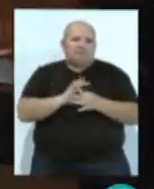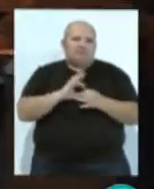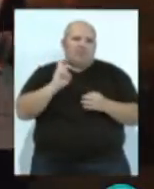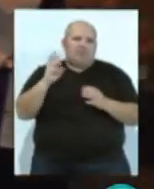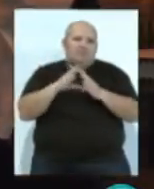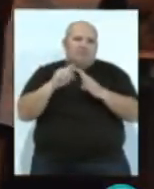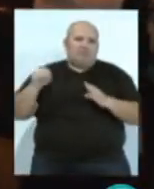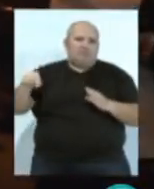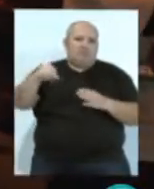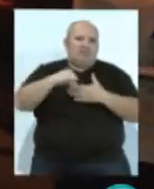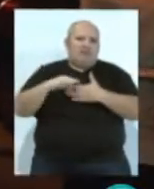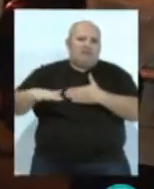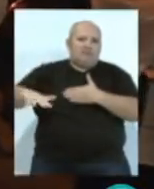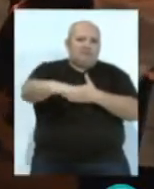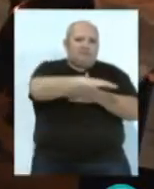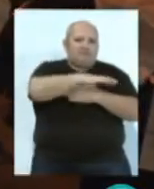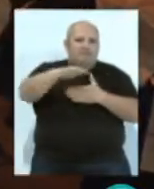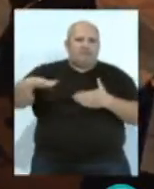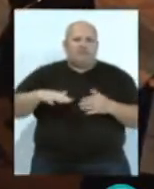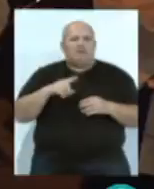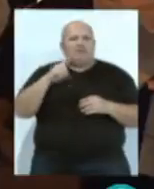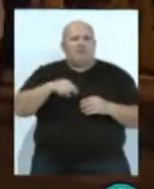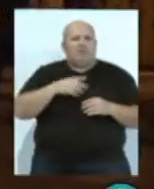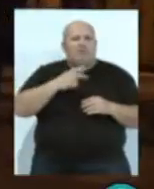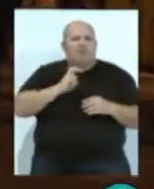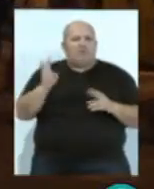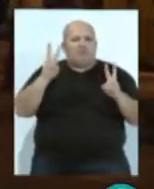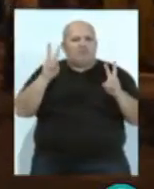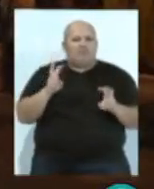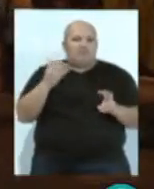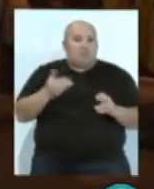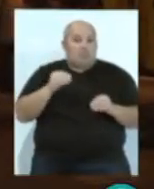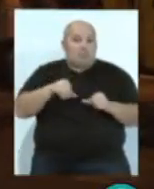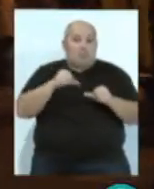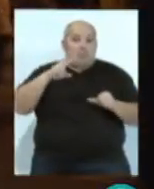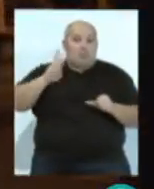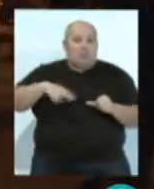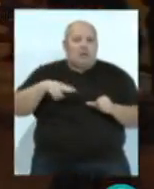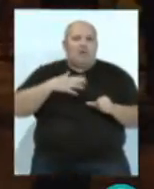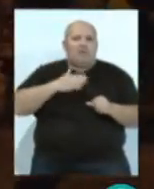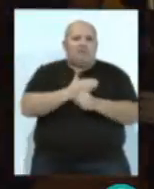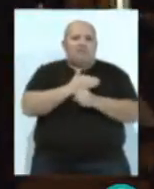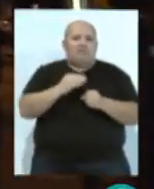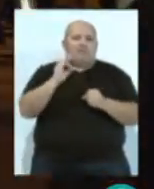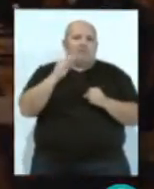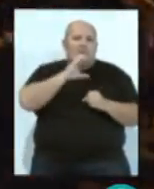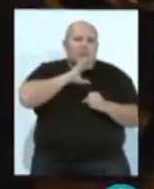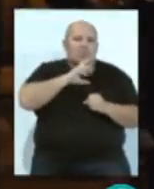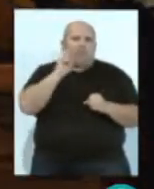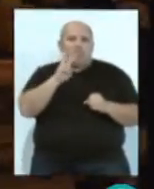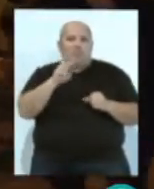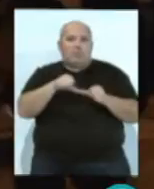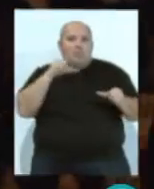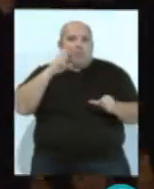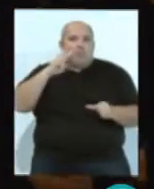otras parroquias cercanas a esta iglesia. Además, no faltaron a esta cita histórica en la del barrio de La Laguna, cofrades y curiosos que